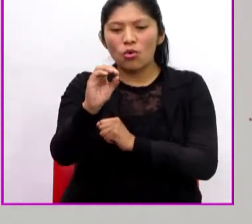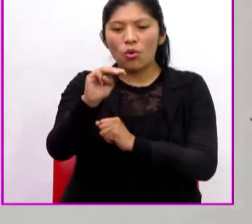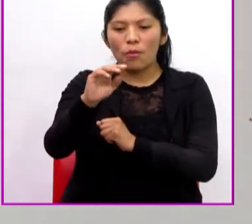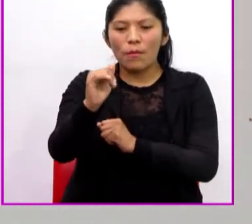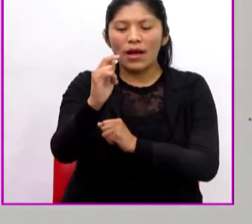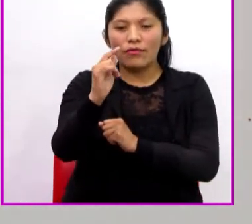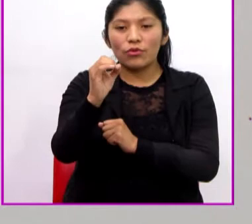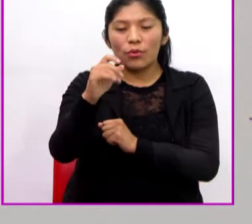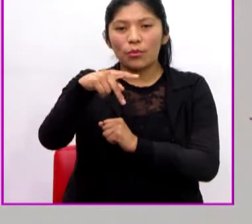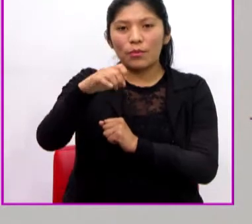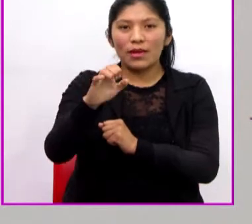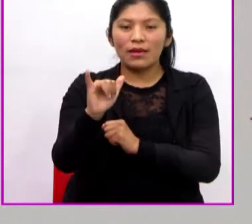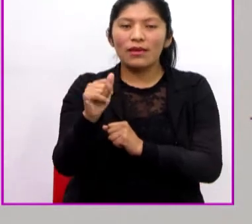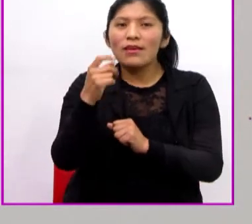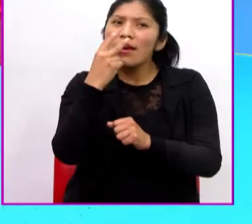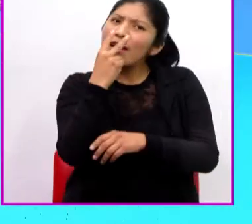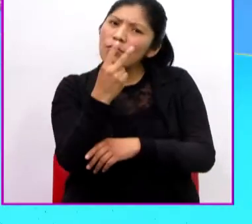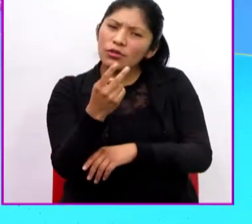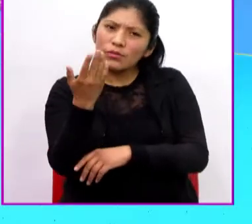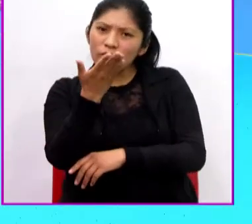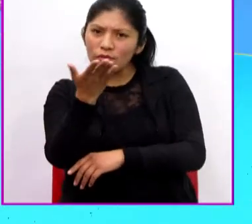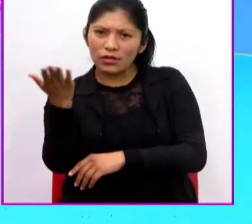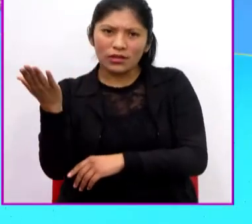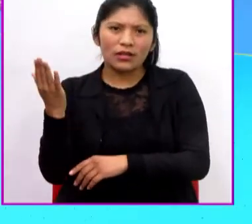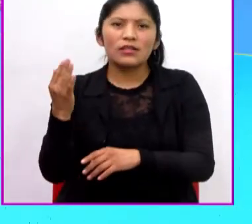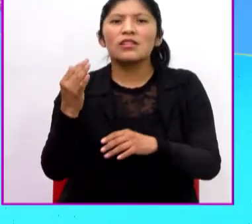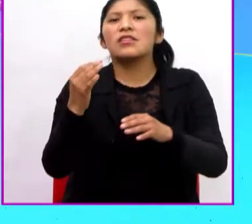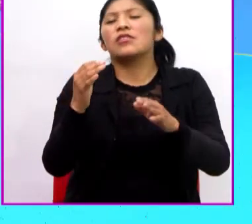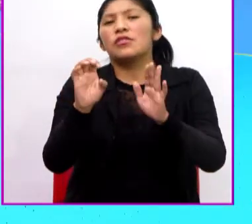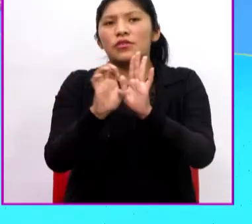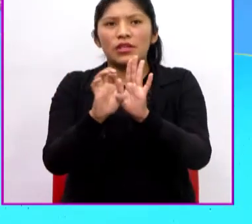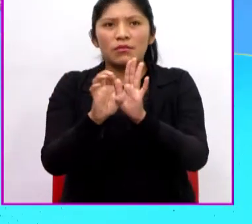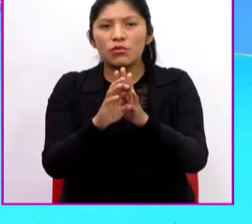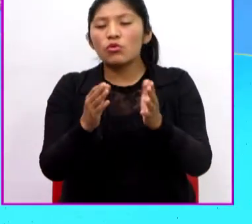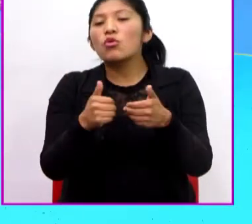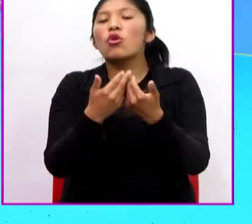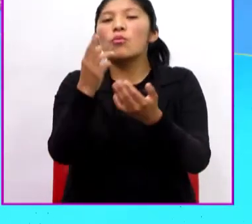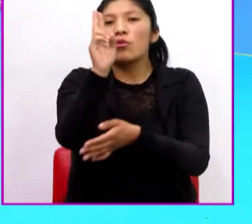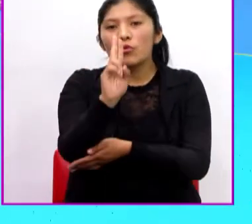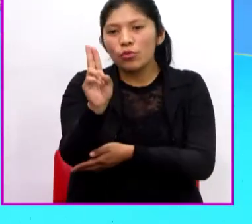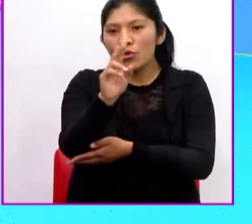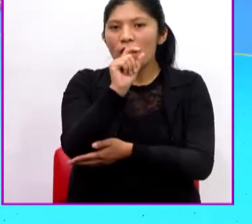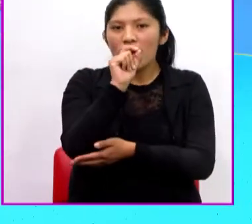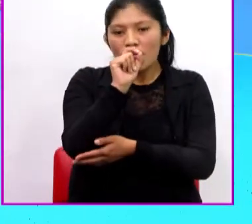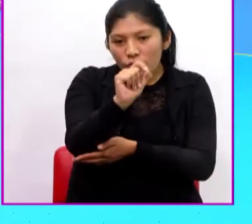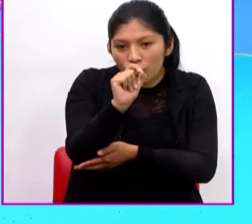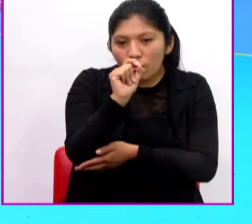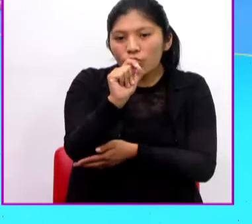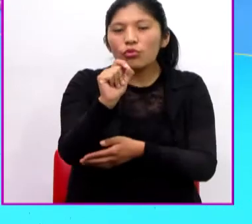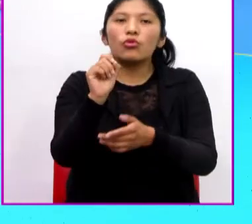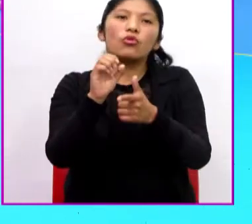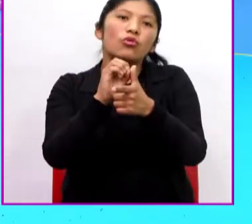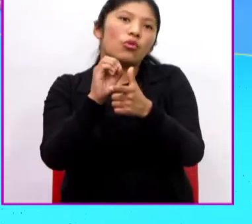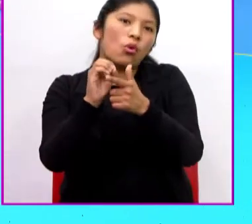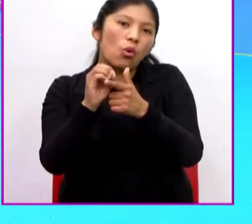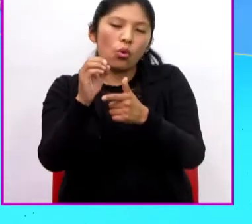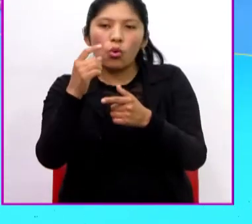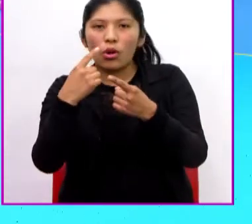visto en estas viñetas cómo se utilizan tanto los signos de puntuación como las